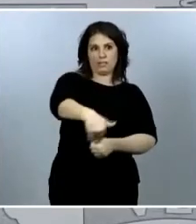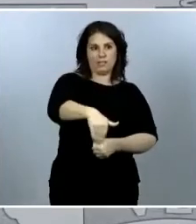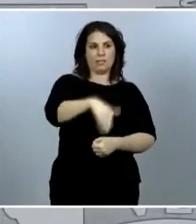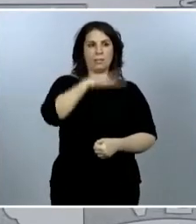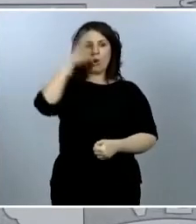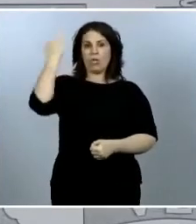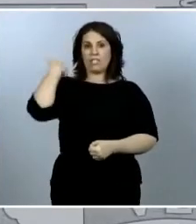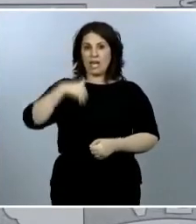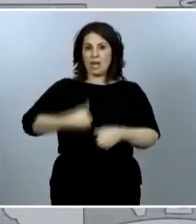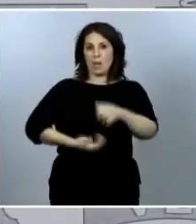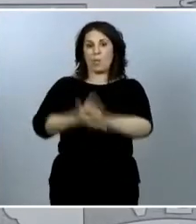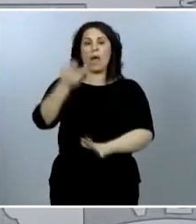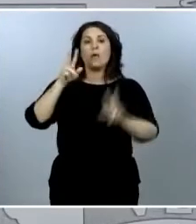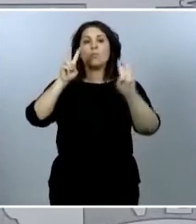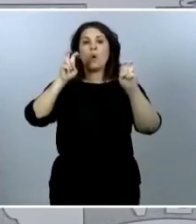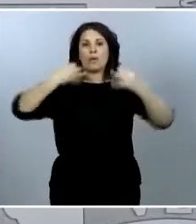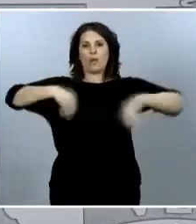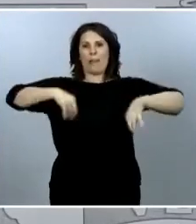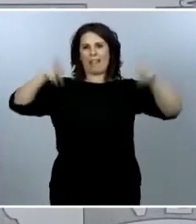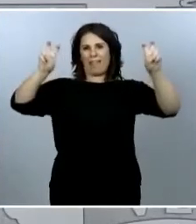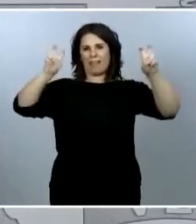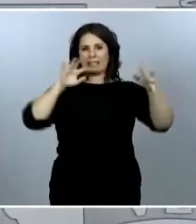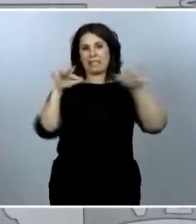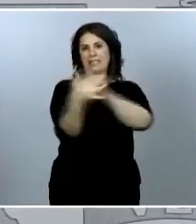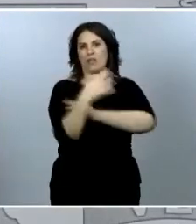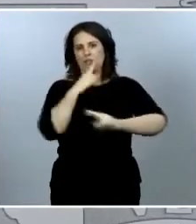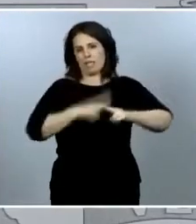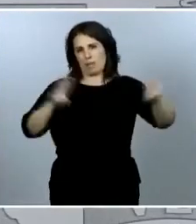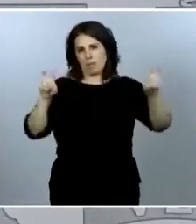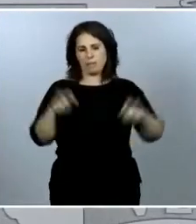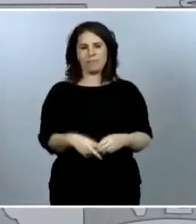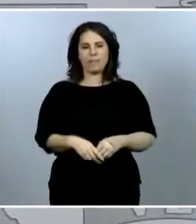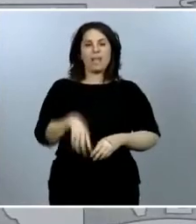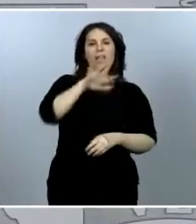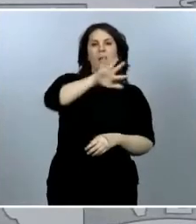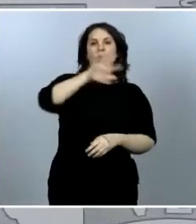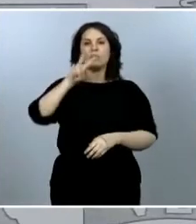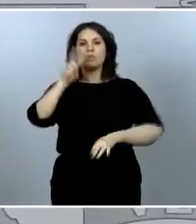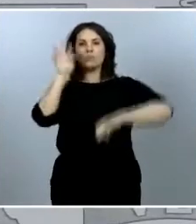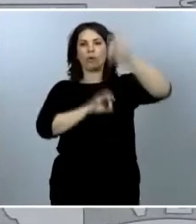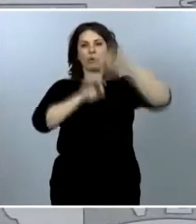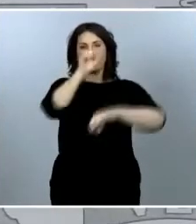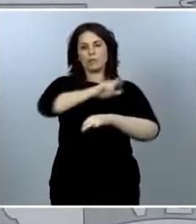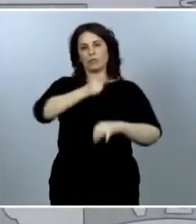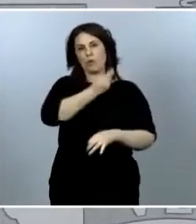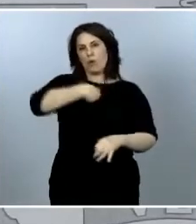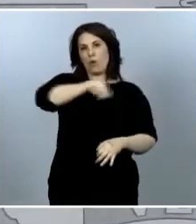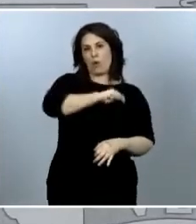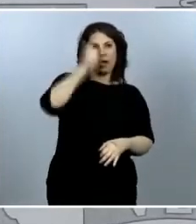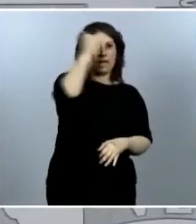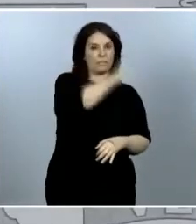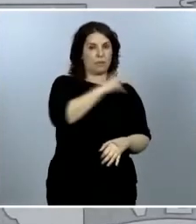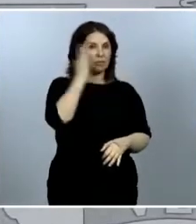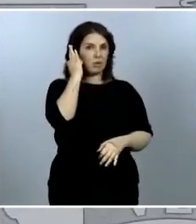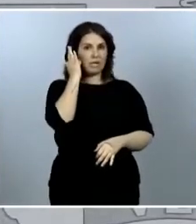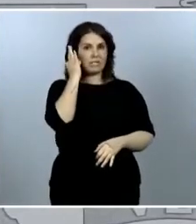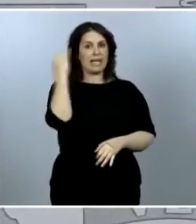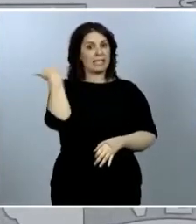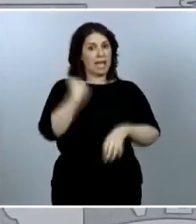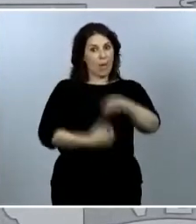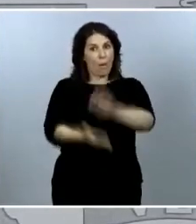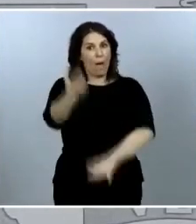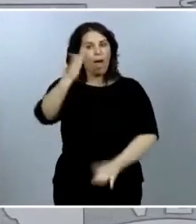normalidad, lo hemos denominado. El 52% de los españoles y españolas entrarán en la fase 3, es decir, ya